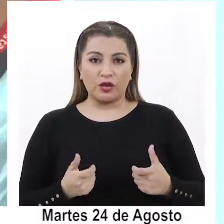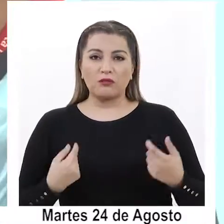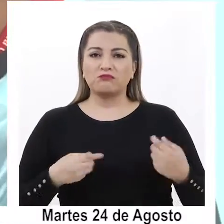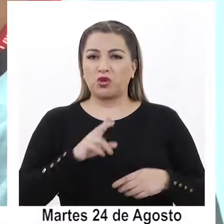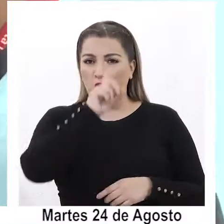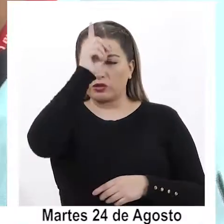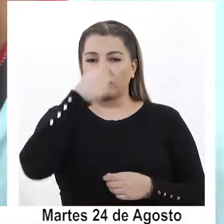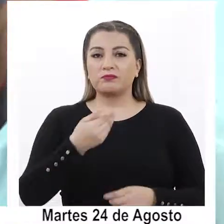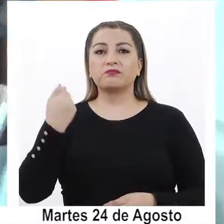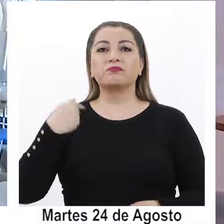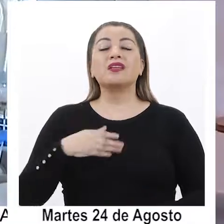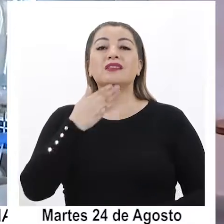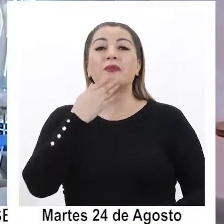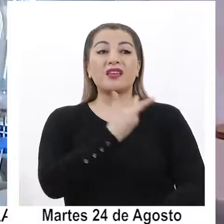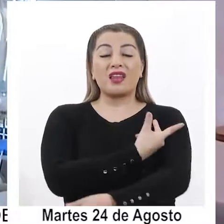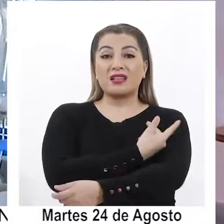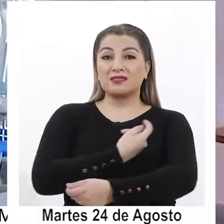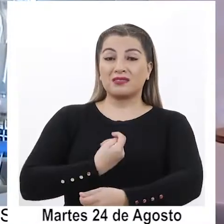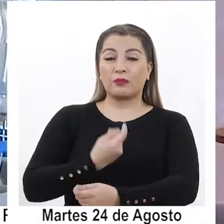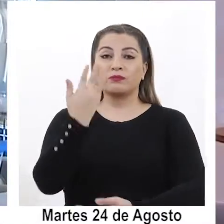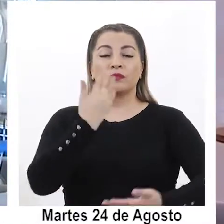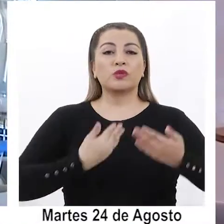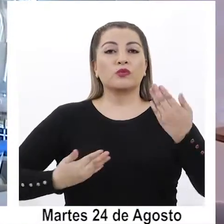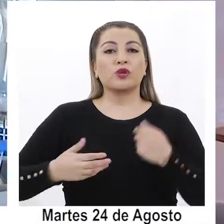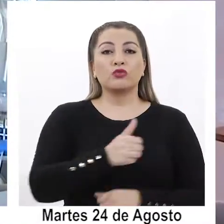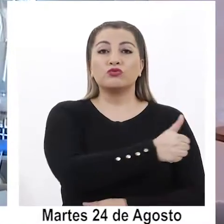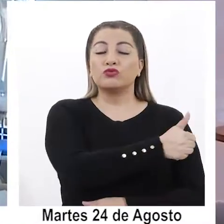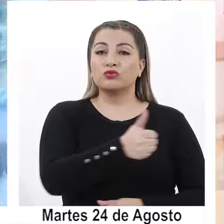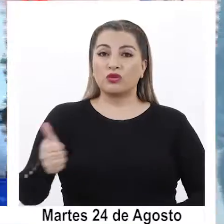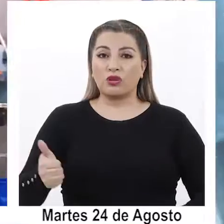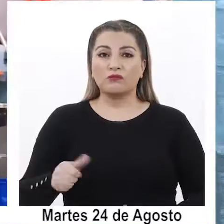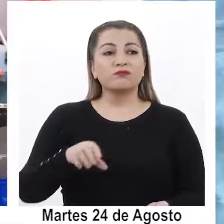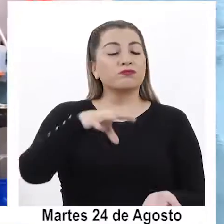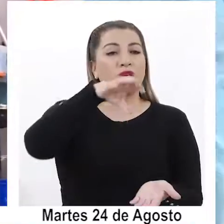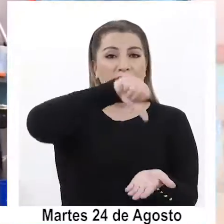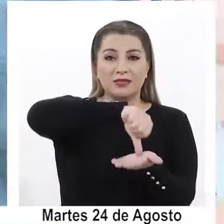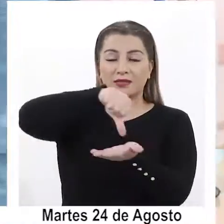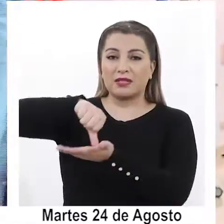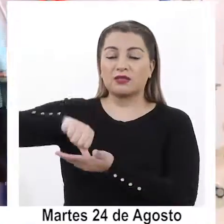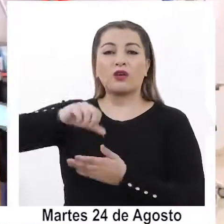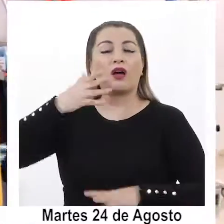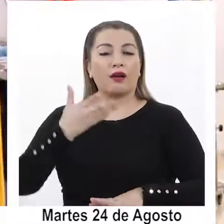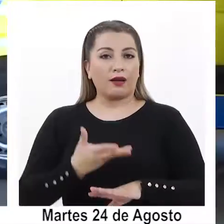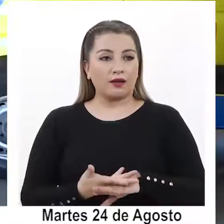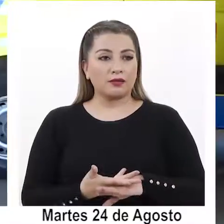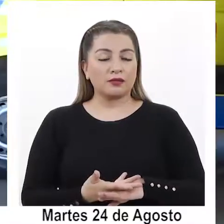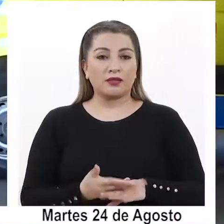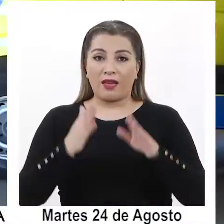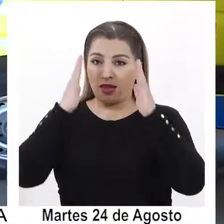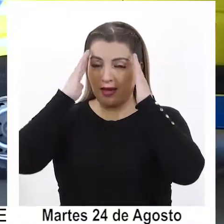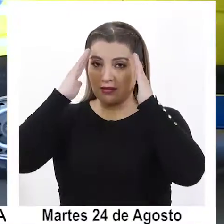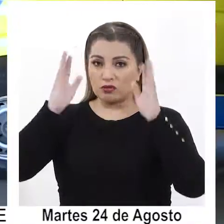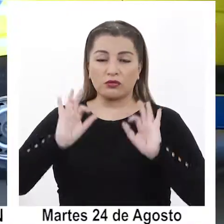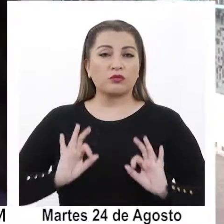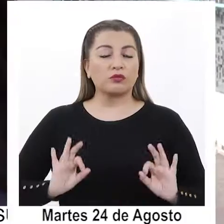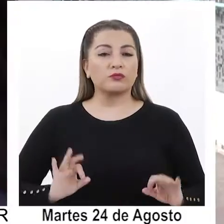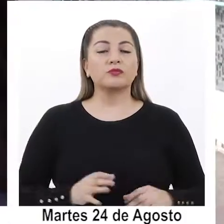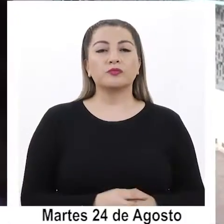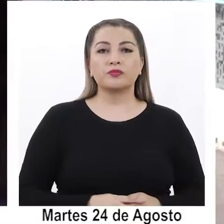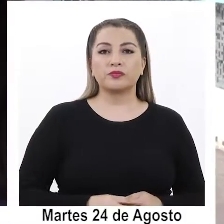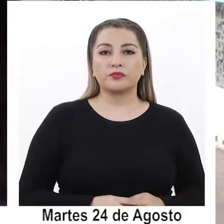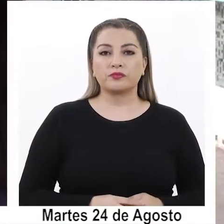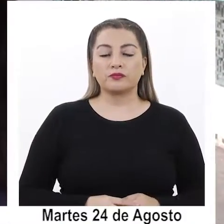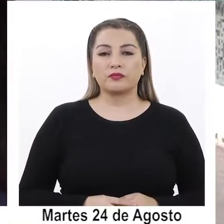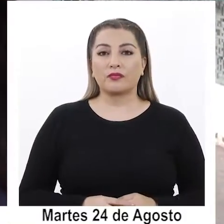así como exámenes médicos preventivos, ya que todos los centros asistenciales registran hoy una atención normal. Y